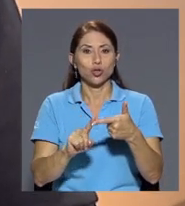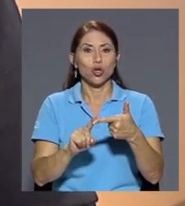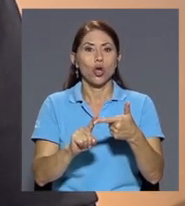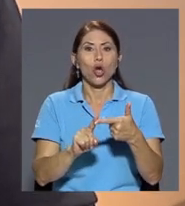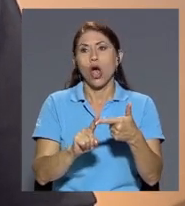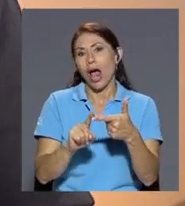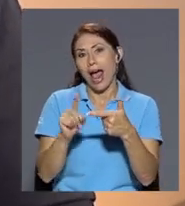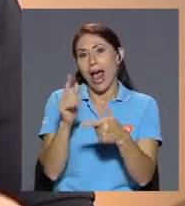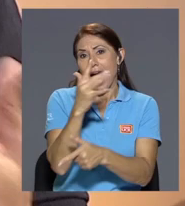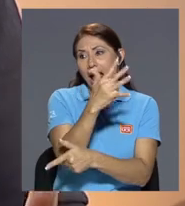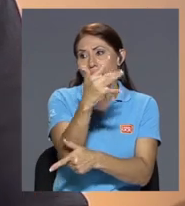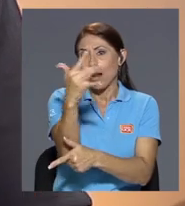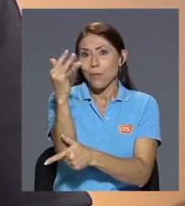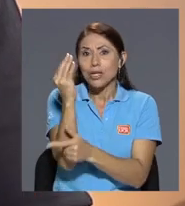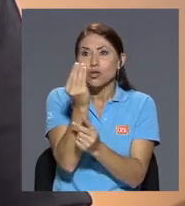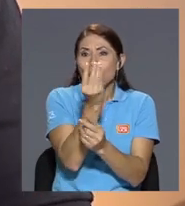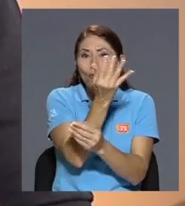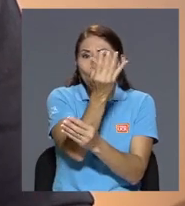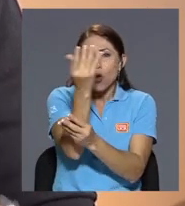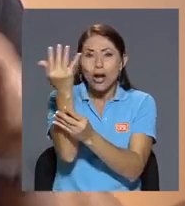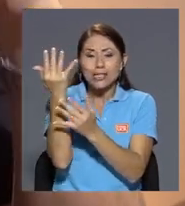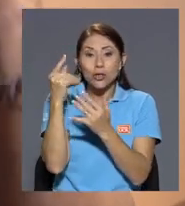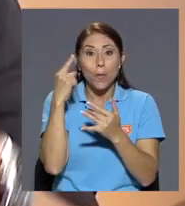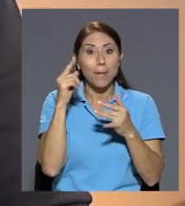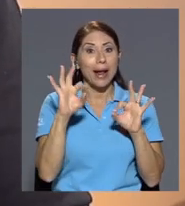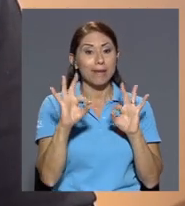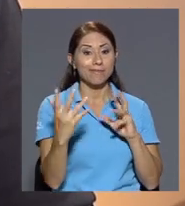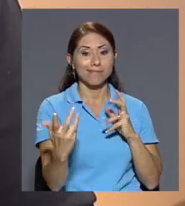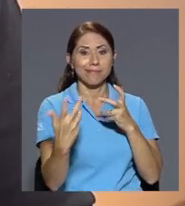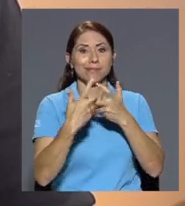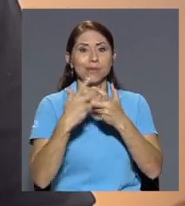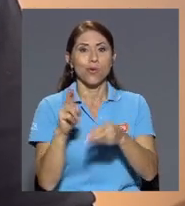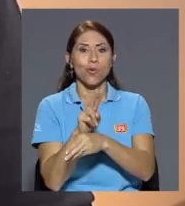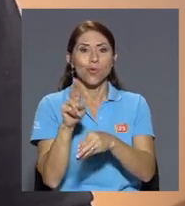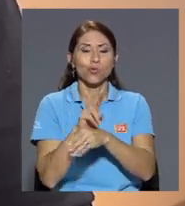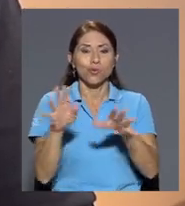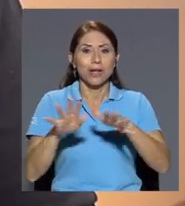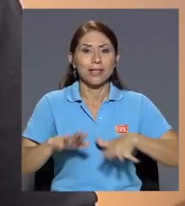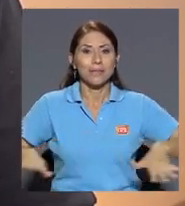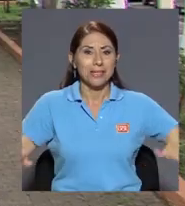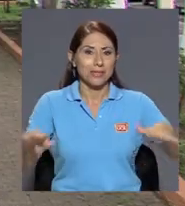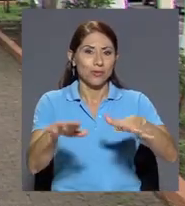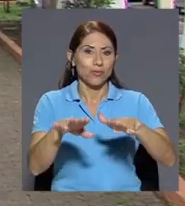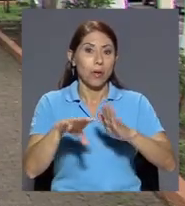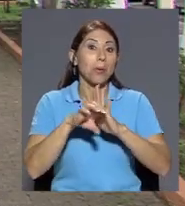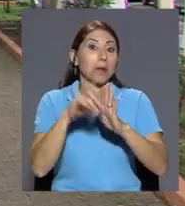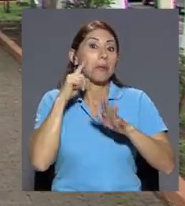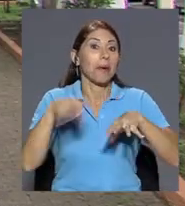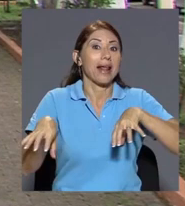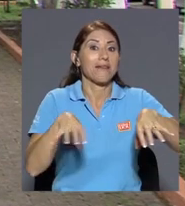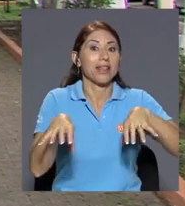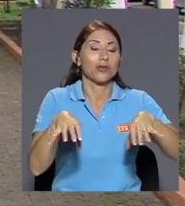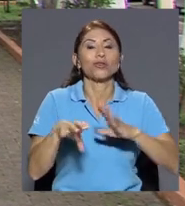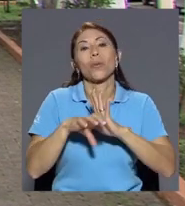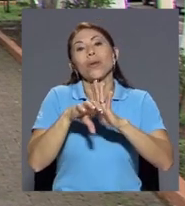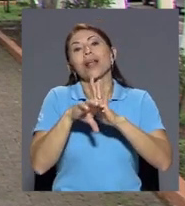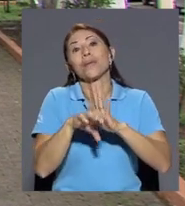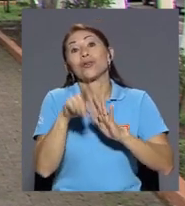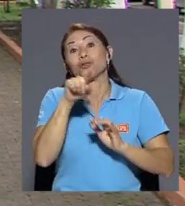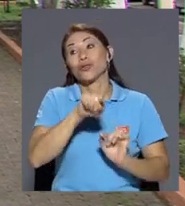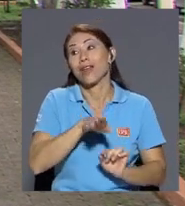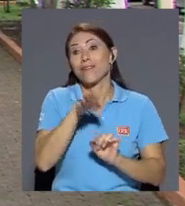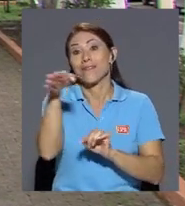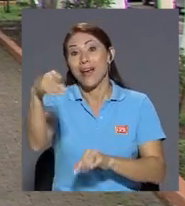periódica para generar temporalidad de uso en el espacio entonces digamos genera eventos de repente usted llega en verano y hay una